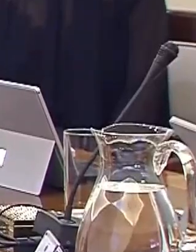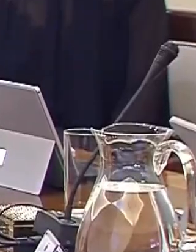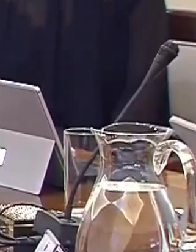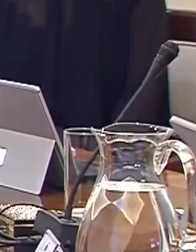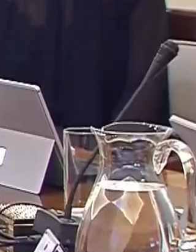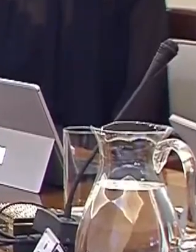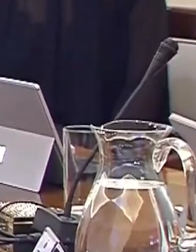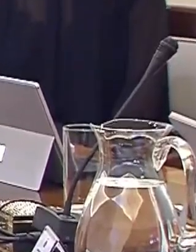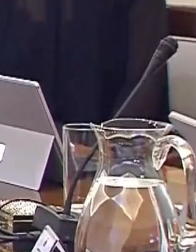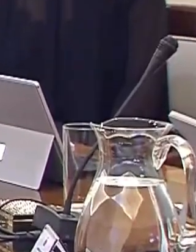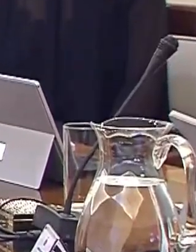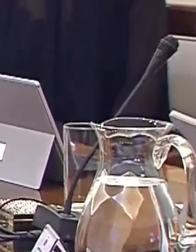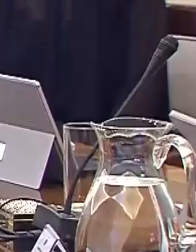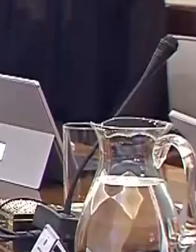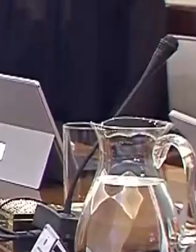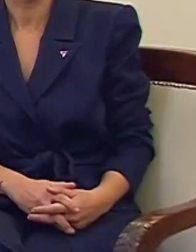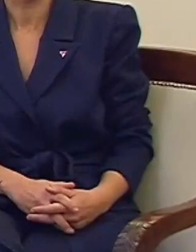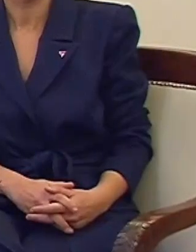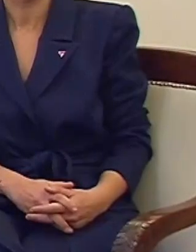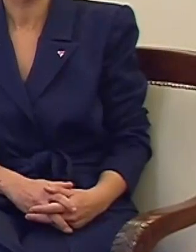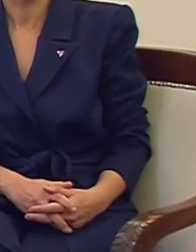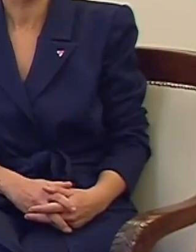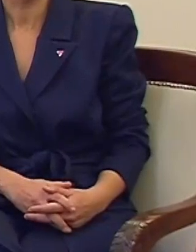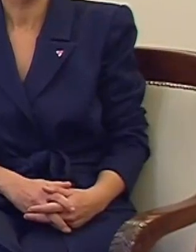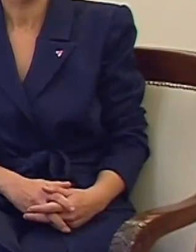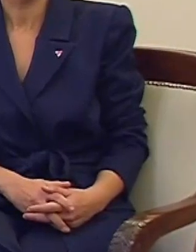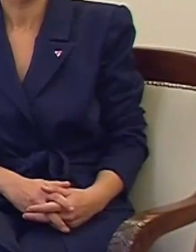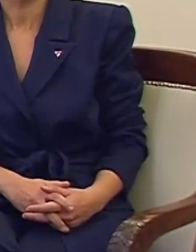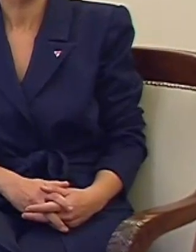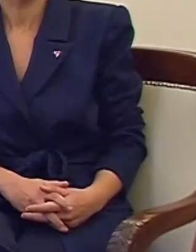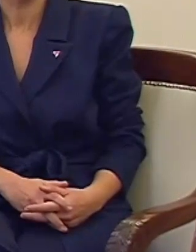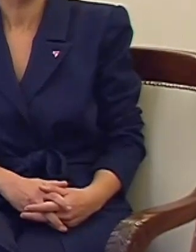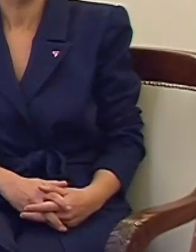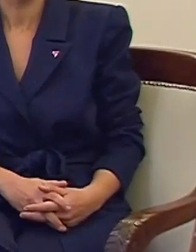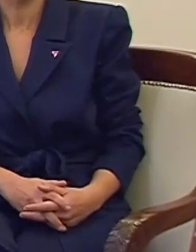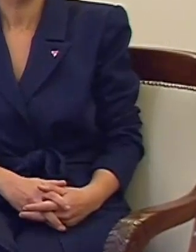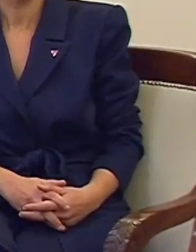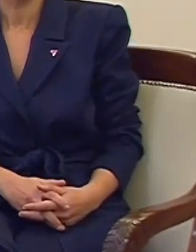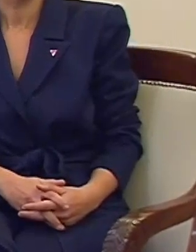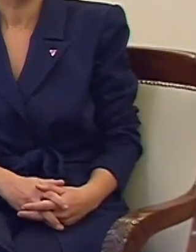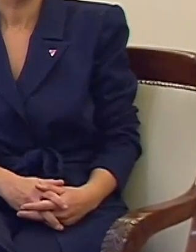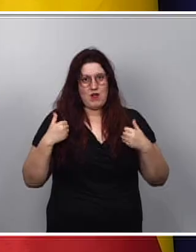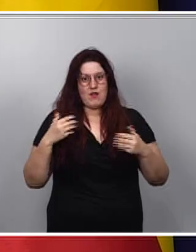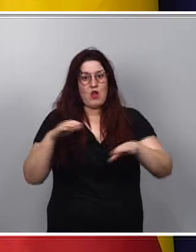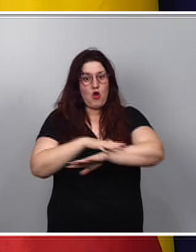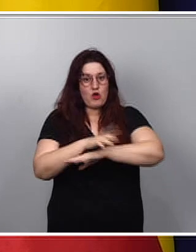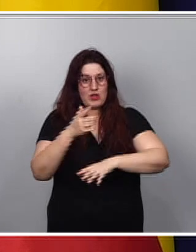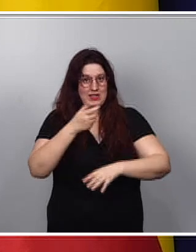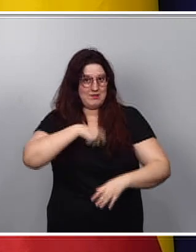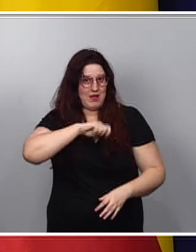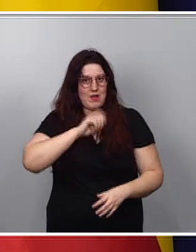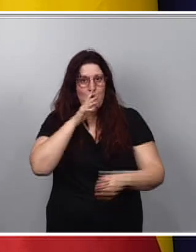También hoy se ha dado luz verde a la distribución de 68 millones por parte del Gobierno de España, porque son presupuestos generales del Estado,